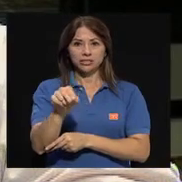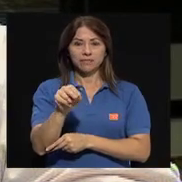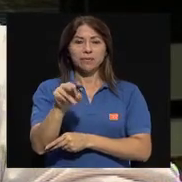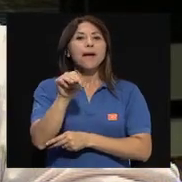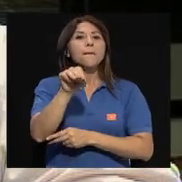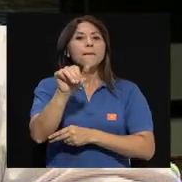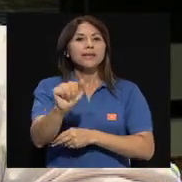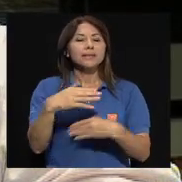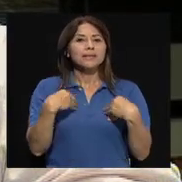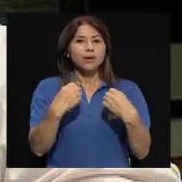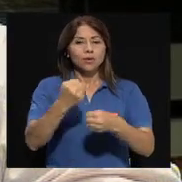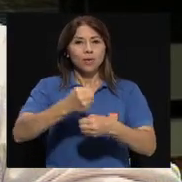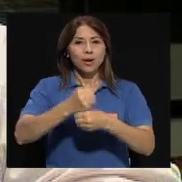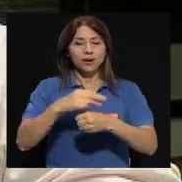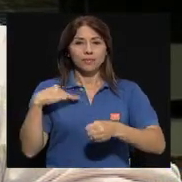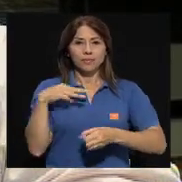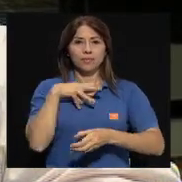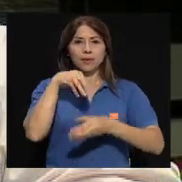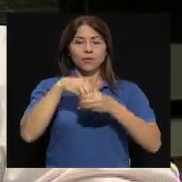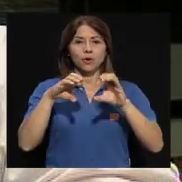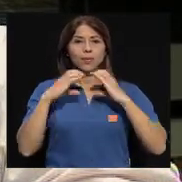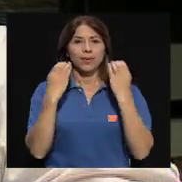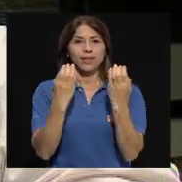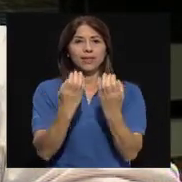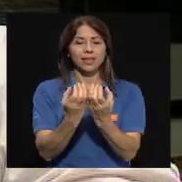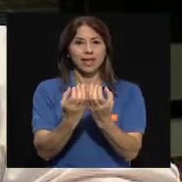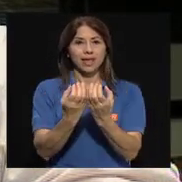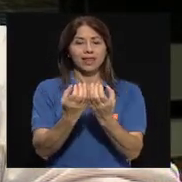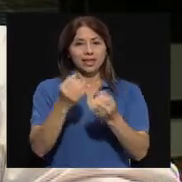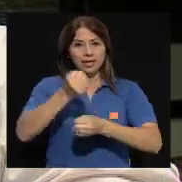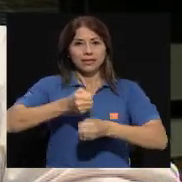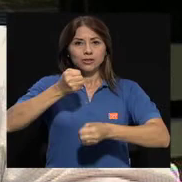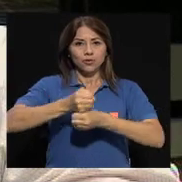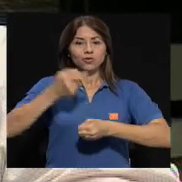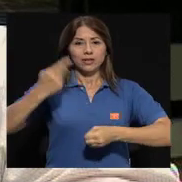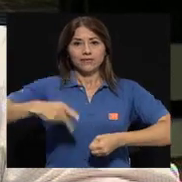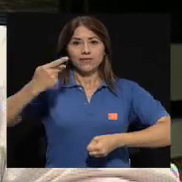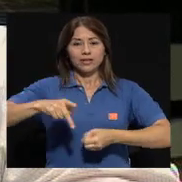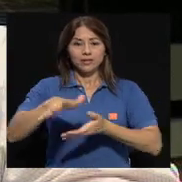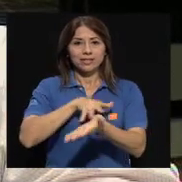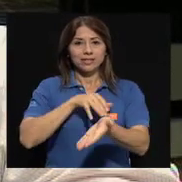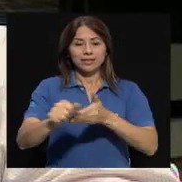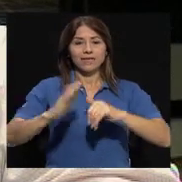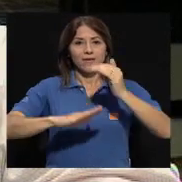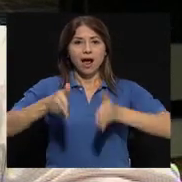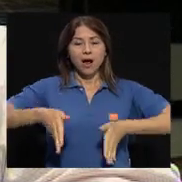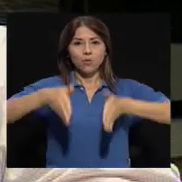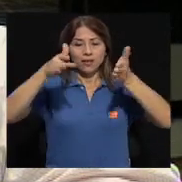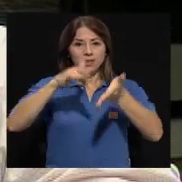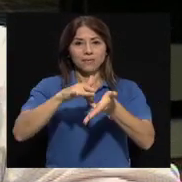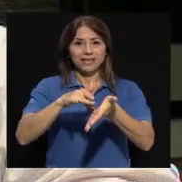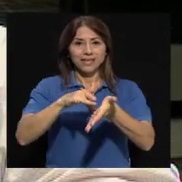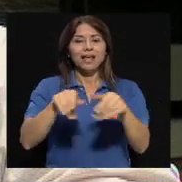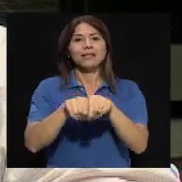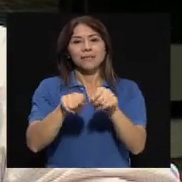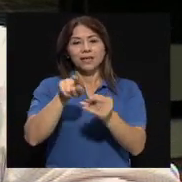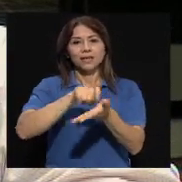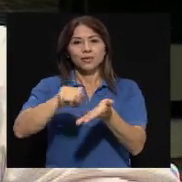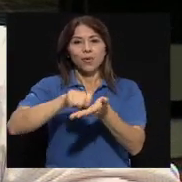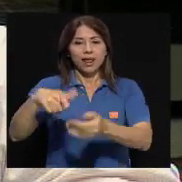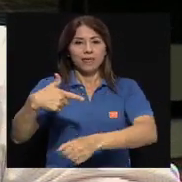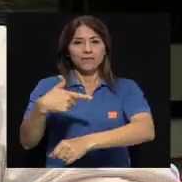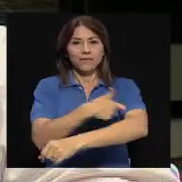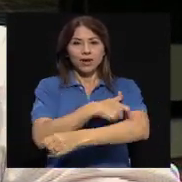y miembro del Comité de Gestión de Riesgo y de Desastres de la Facultad de Medicina y de la Escuela de Enfermería de la